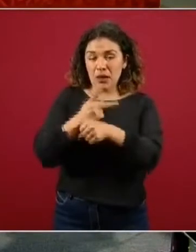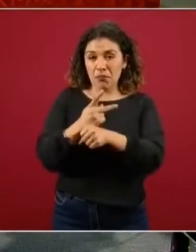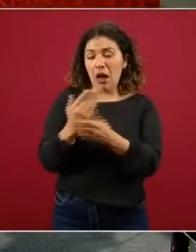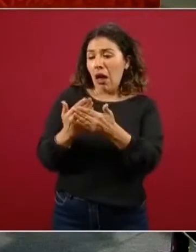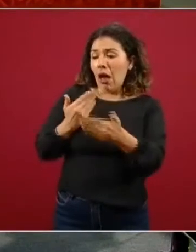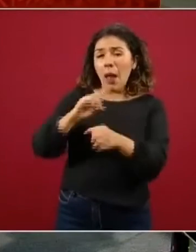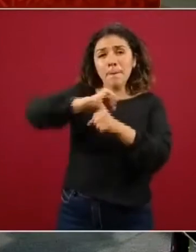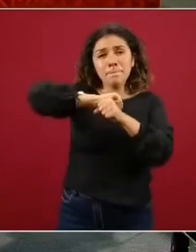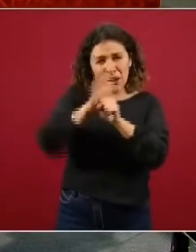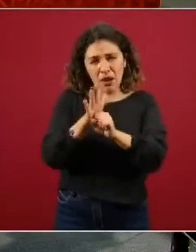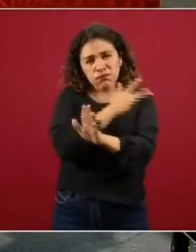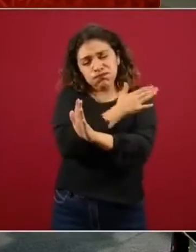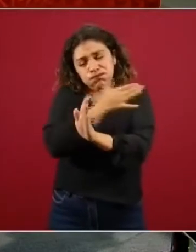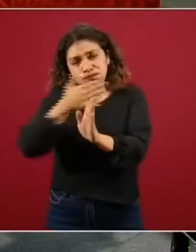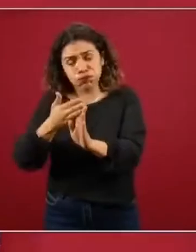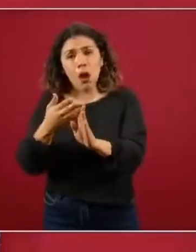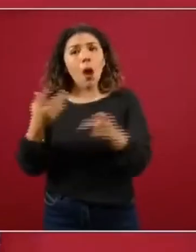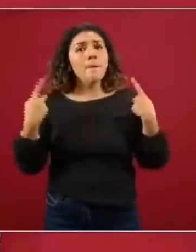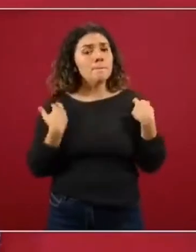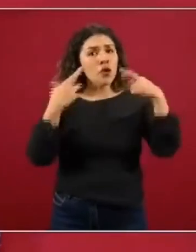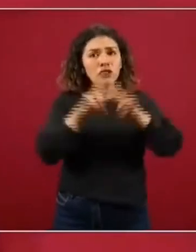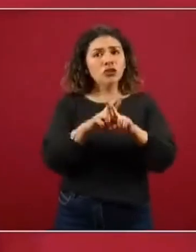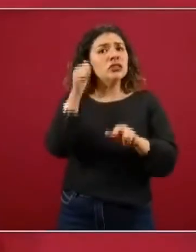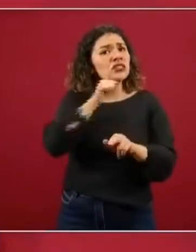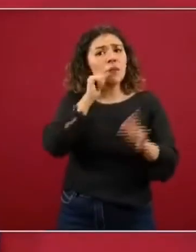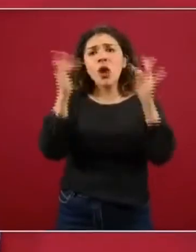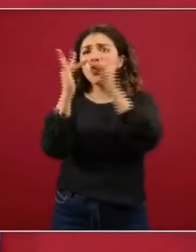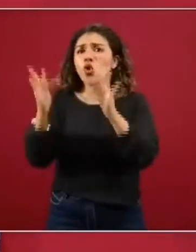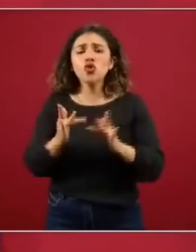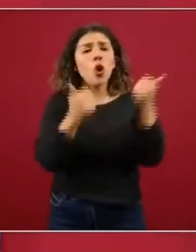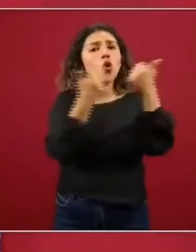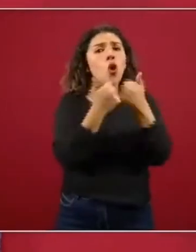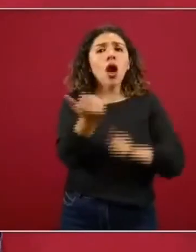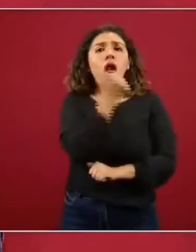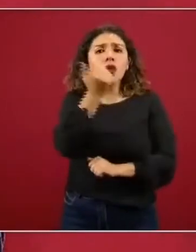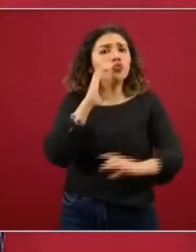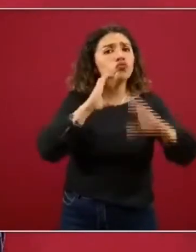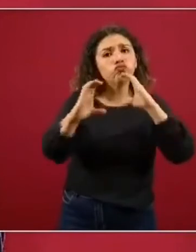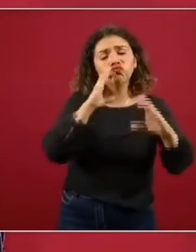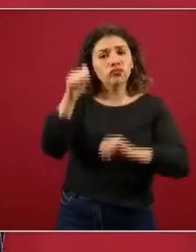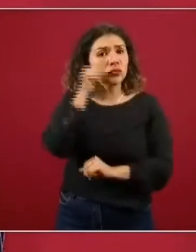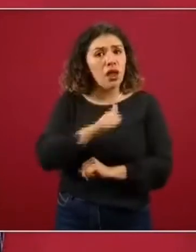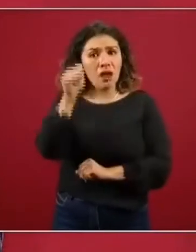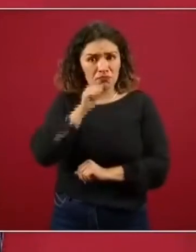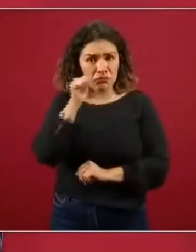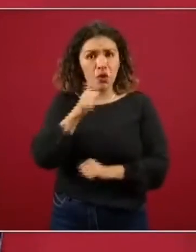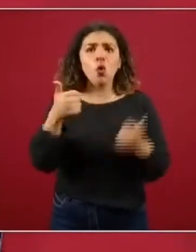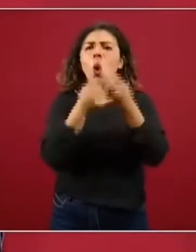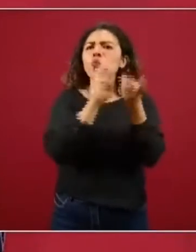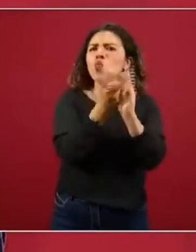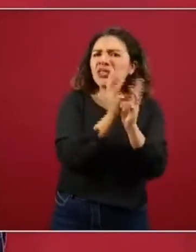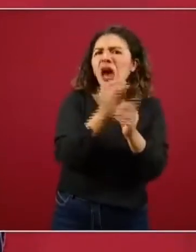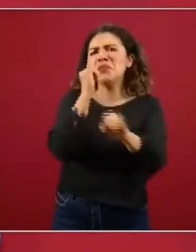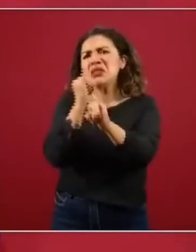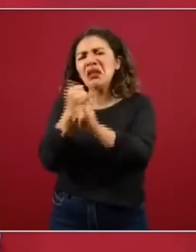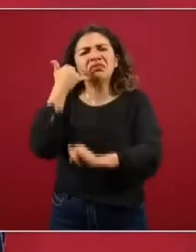los profesores no perdieron contacto con sus alumnos o sea tienen comunicación por hasta por Whatsapp